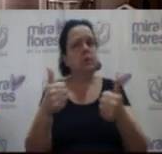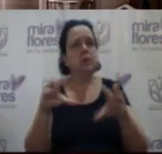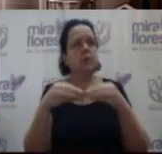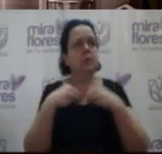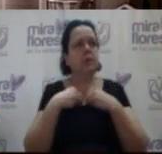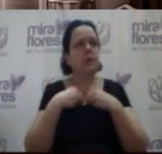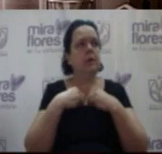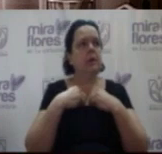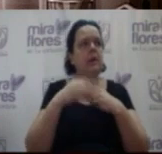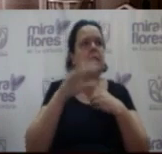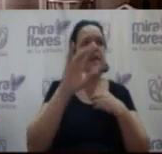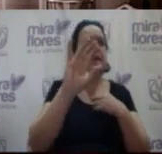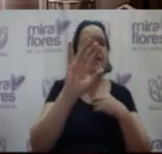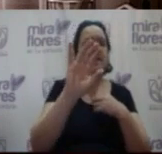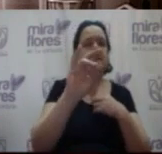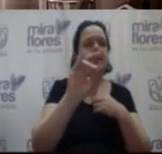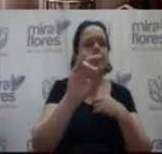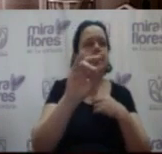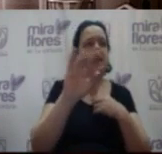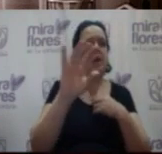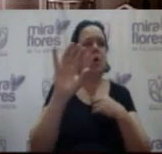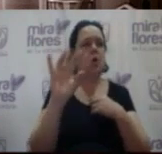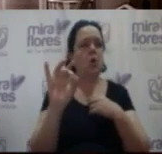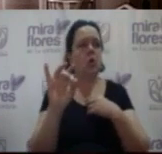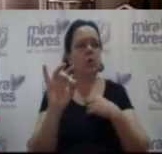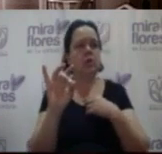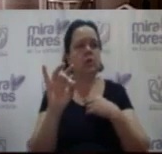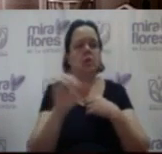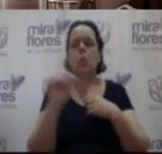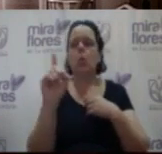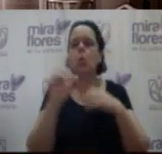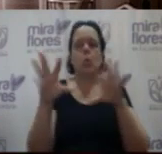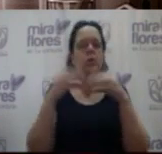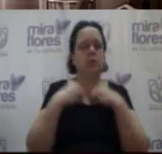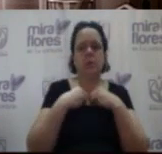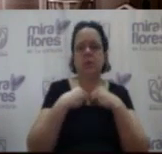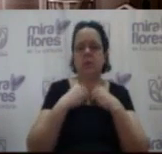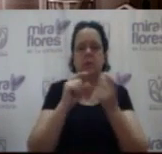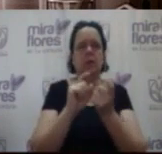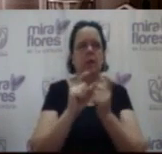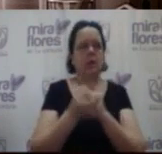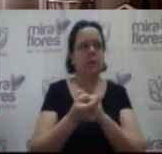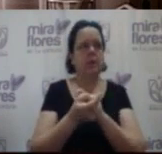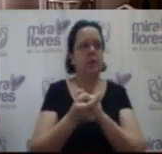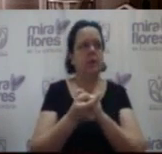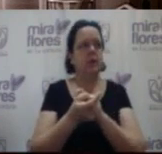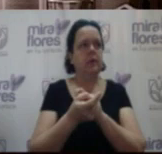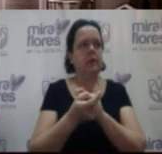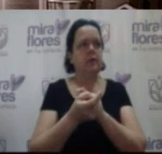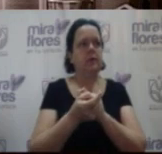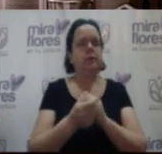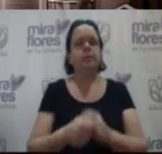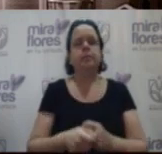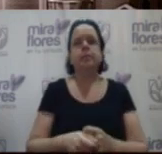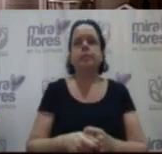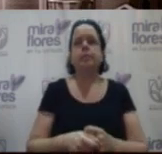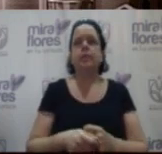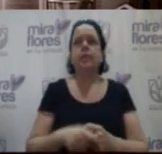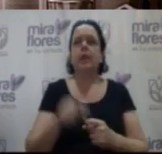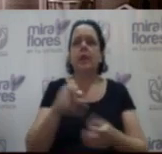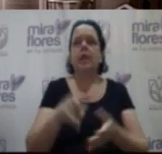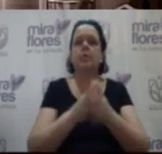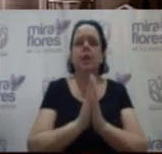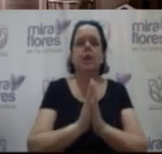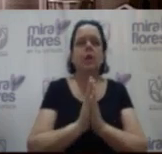y el 78% opinaban desfavorablemente. Ellos repitieron en la solicitud, ahora en